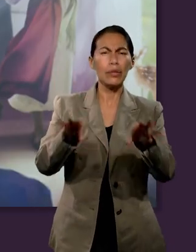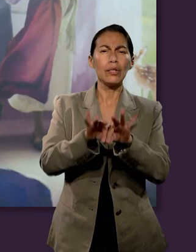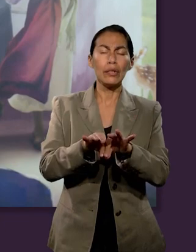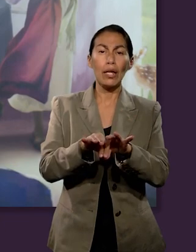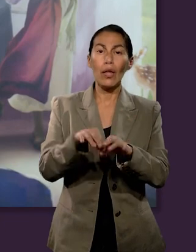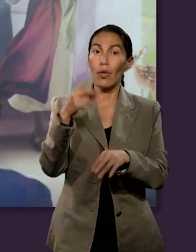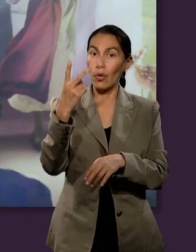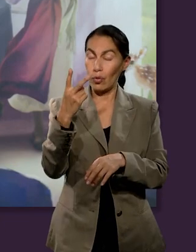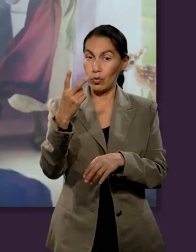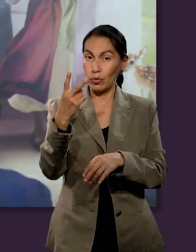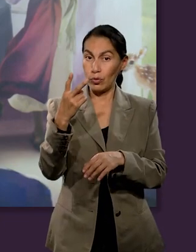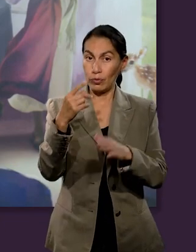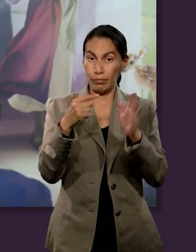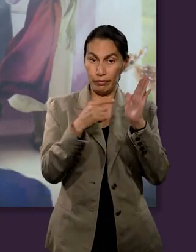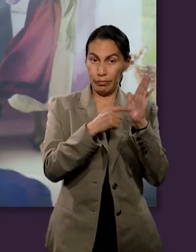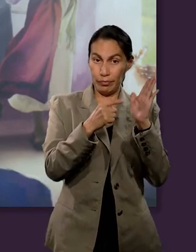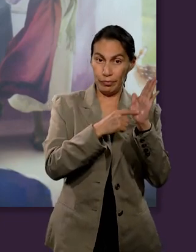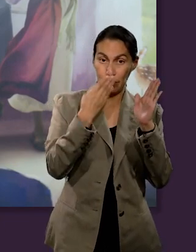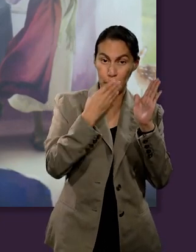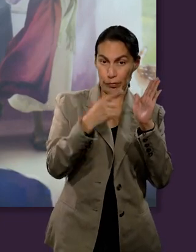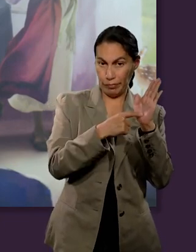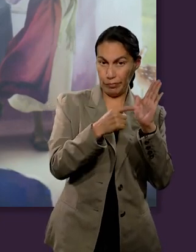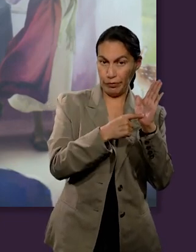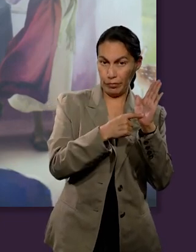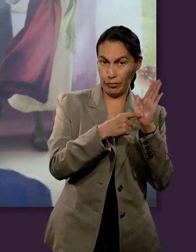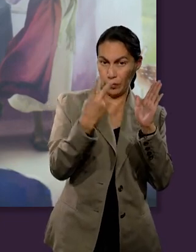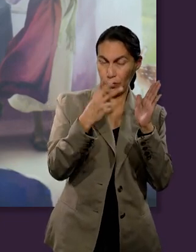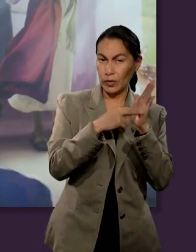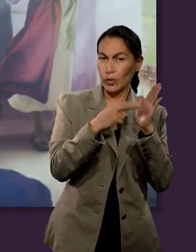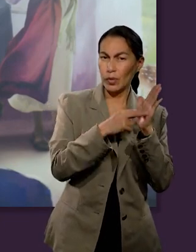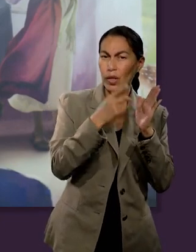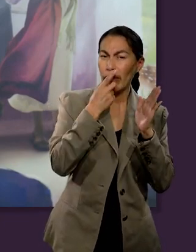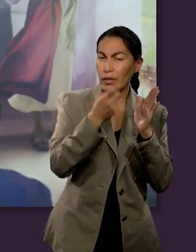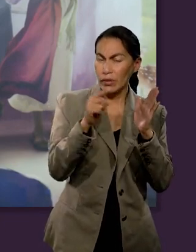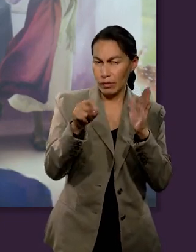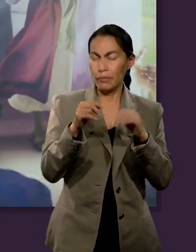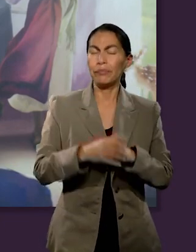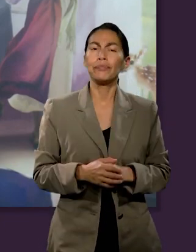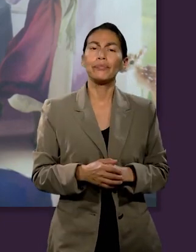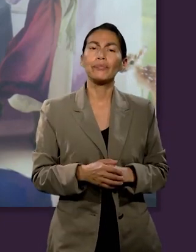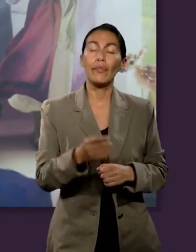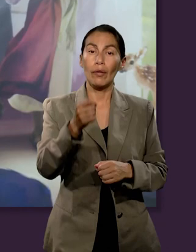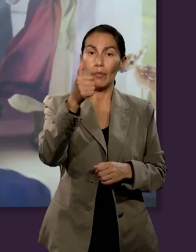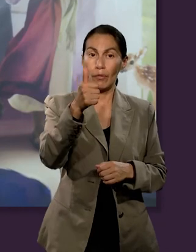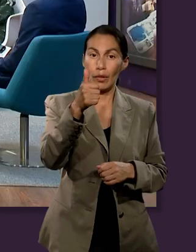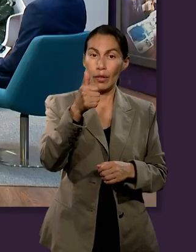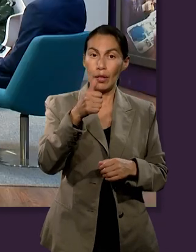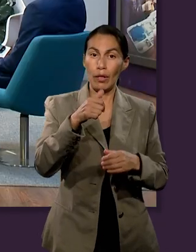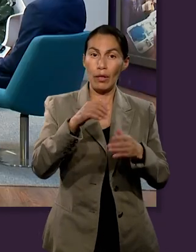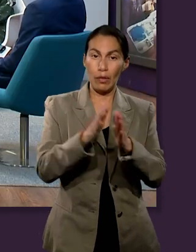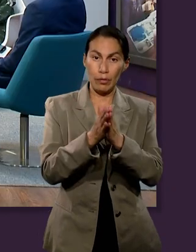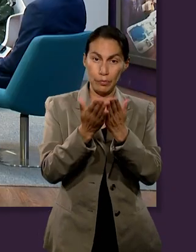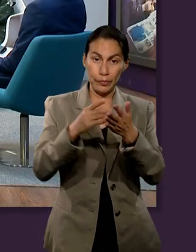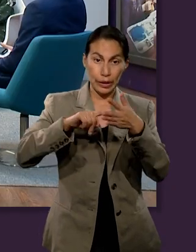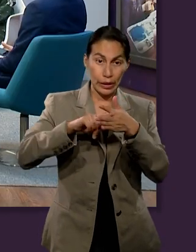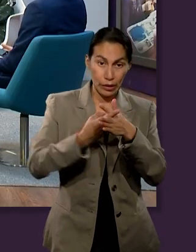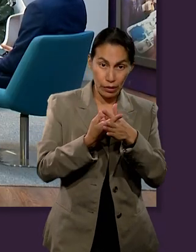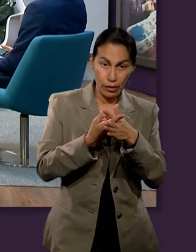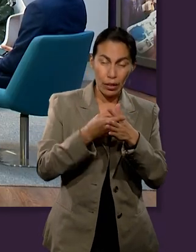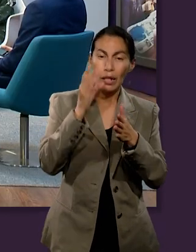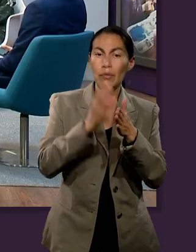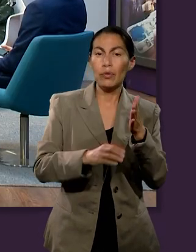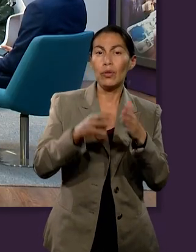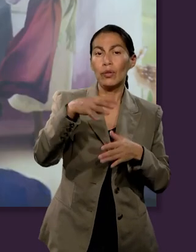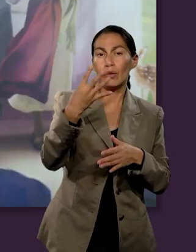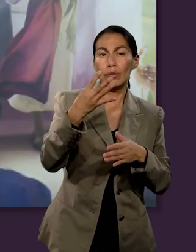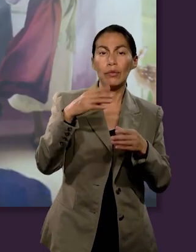en la Biblia dos referencias al diezmo que son anteriores incluso a la existencia del pueblo judío. La primera de ellas la encontramos